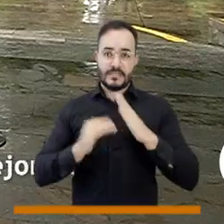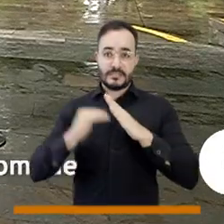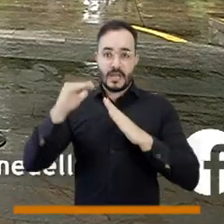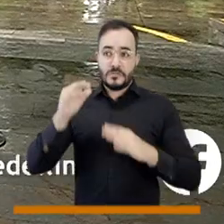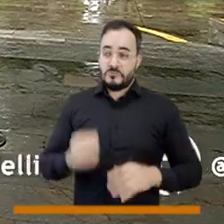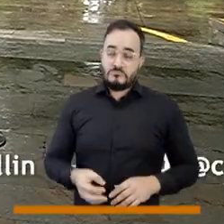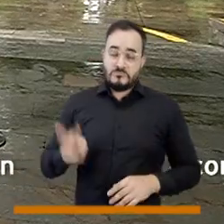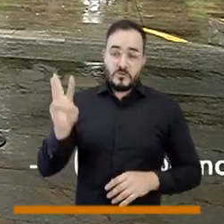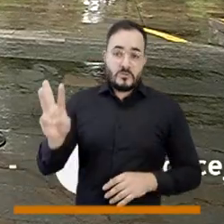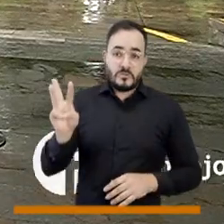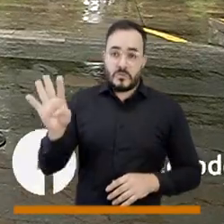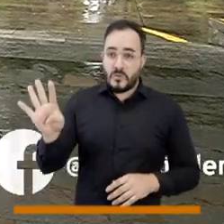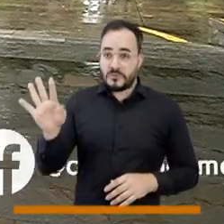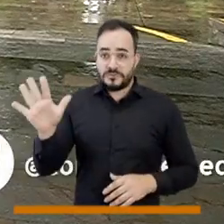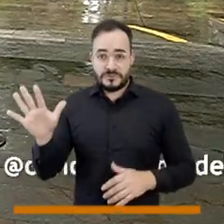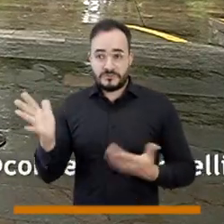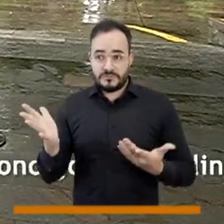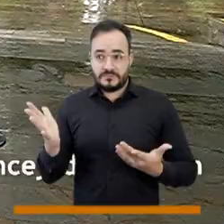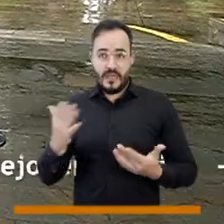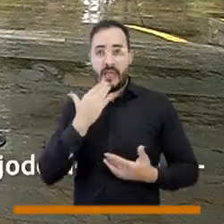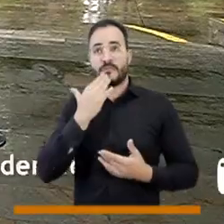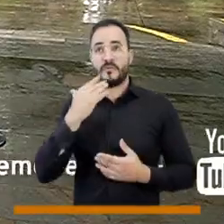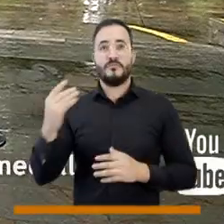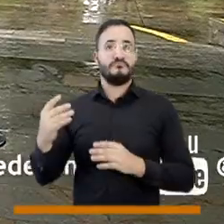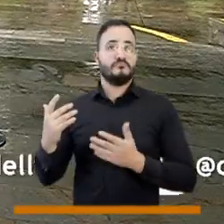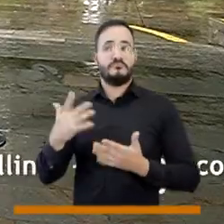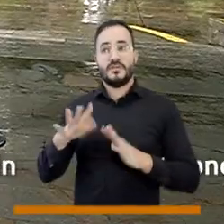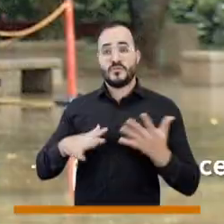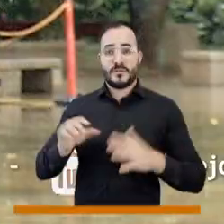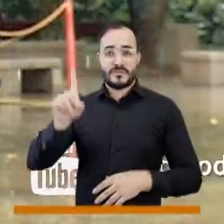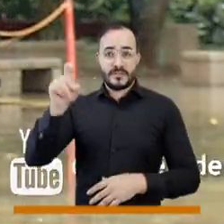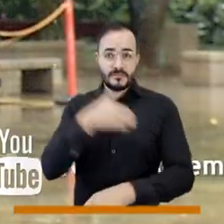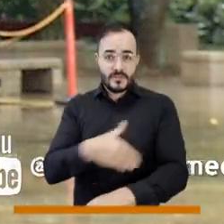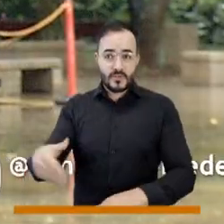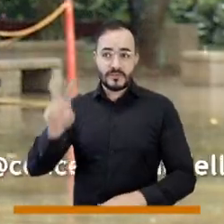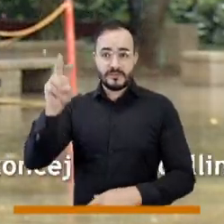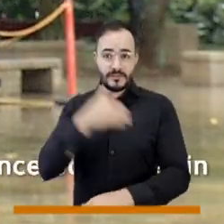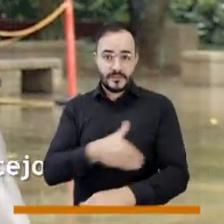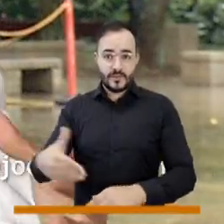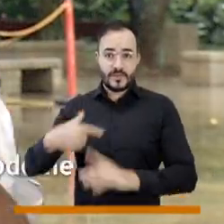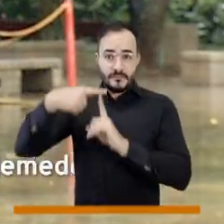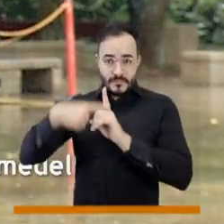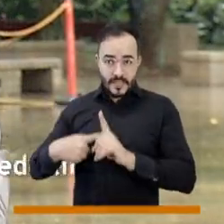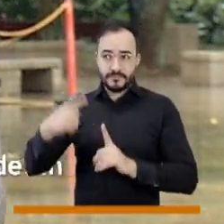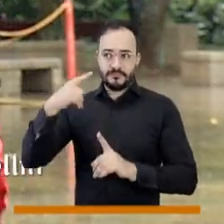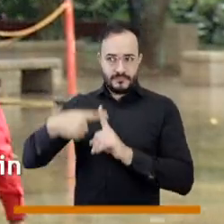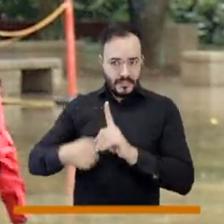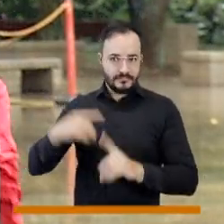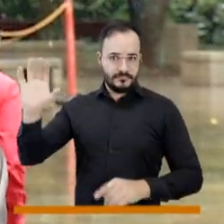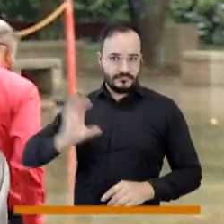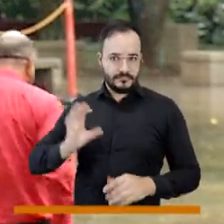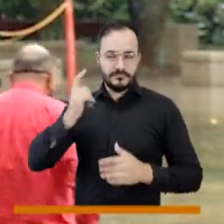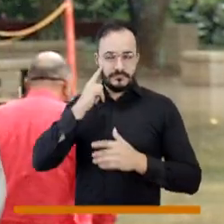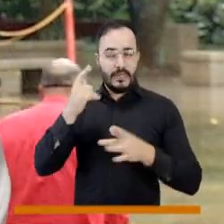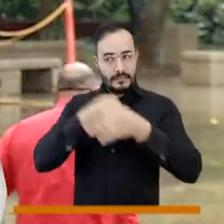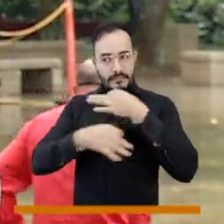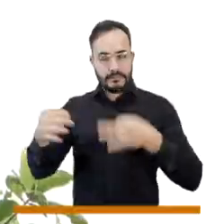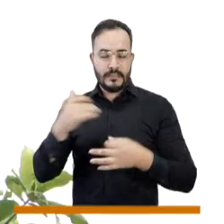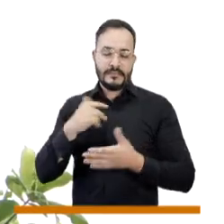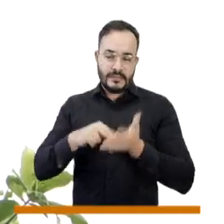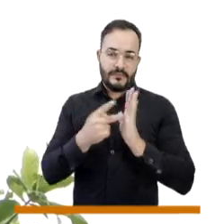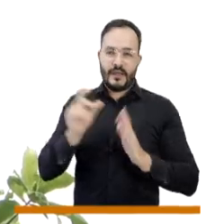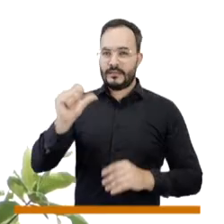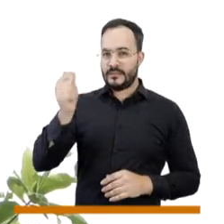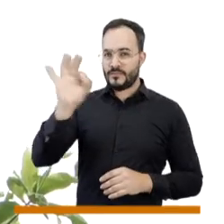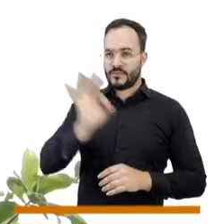de estrato alto, que en Medellín, una familia de estrato alto puede estar en qué, en unos 6, 7 mil de pesos sumados, ya hace estrato alto, ya estamos hablando